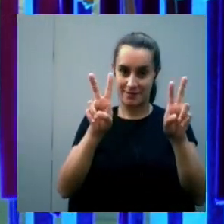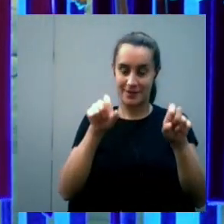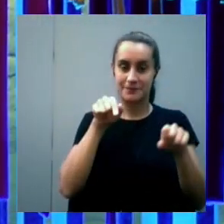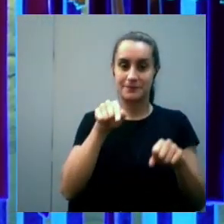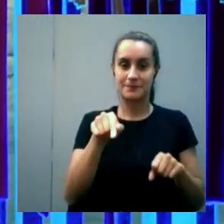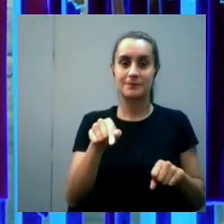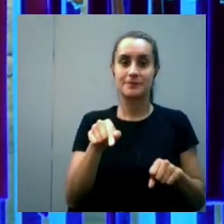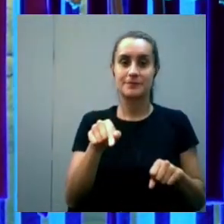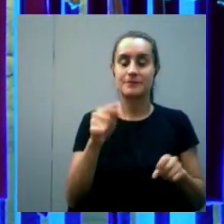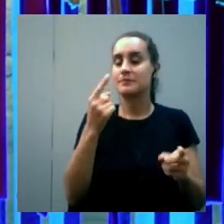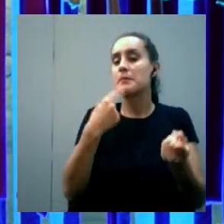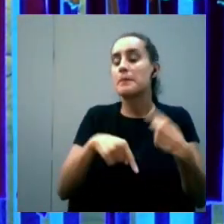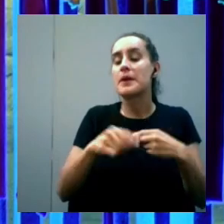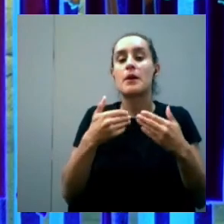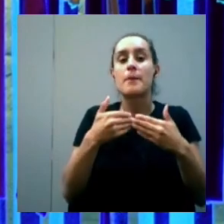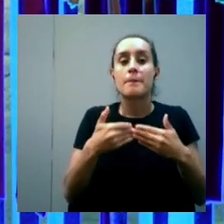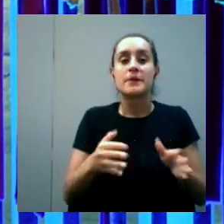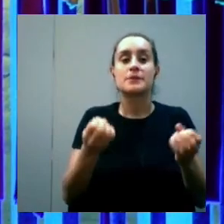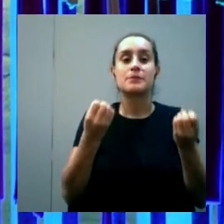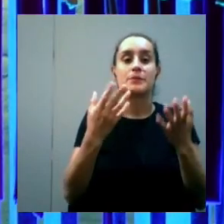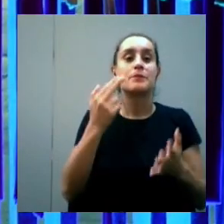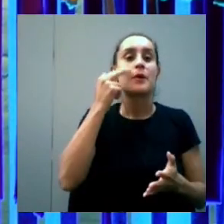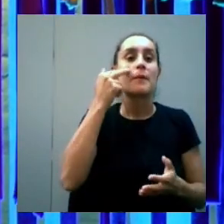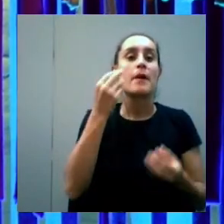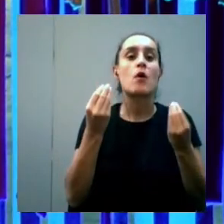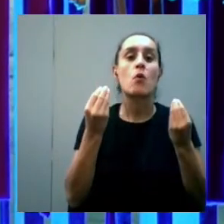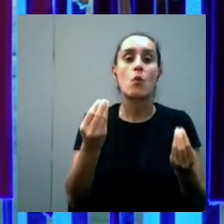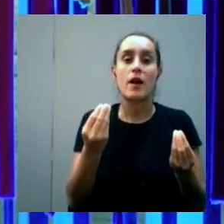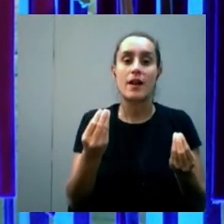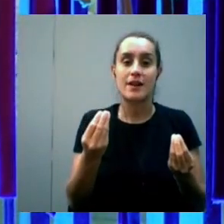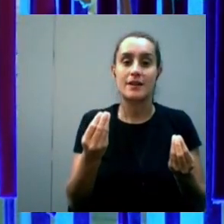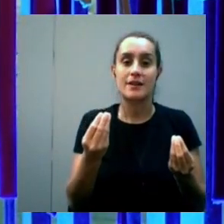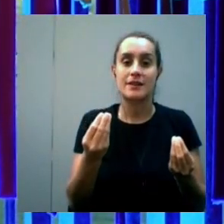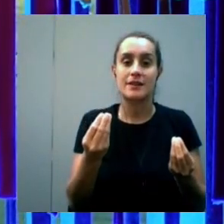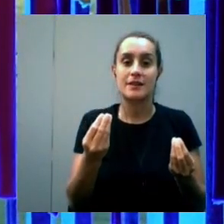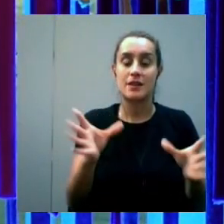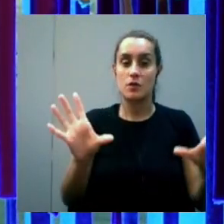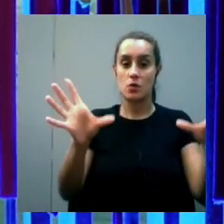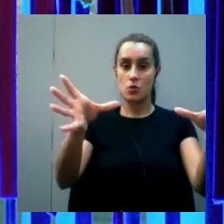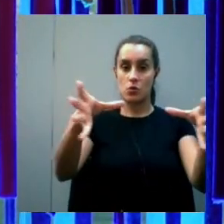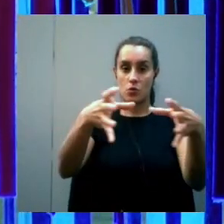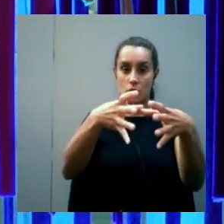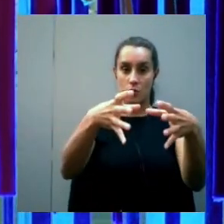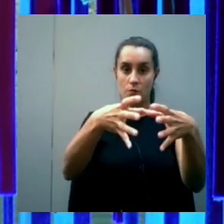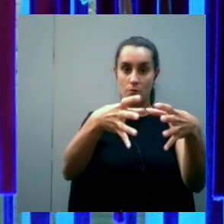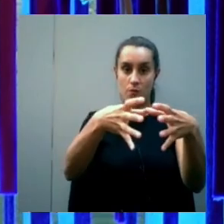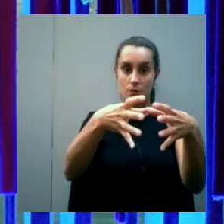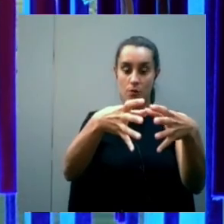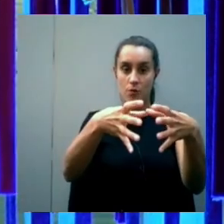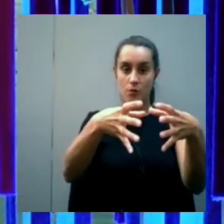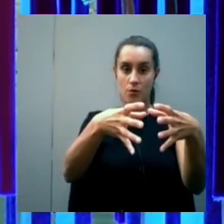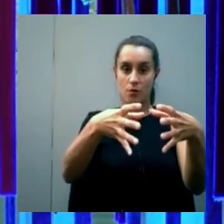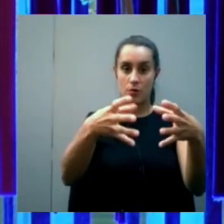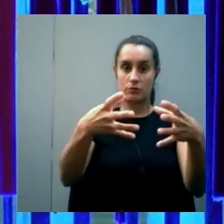pero se parte de un problema que es se divide digamos a la clase en distintos